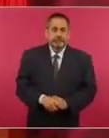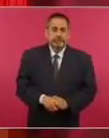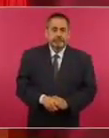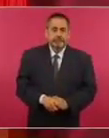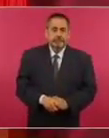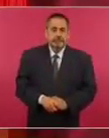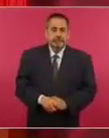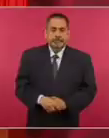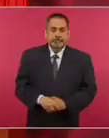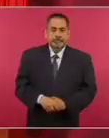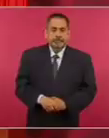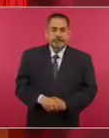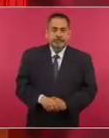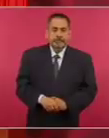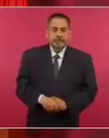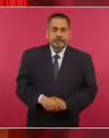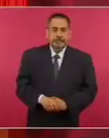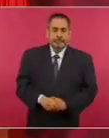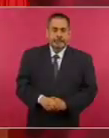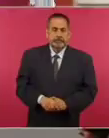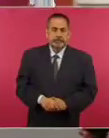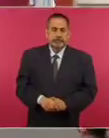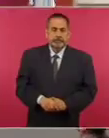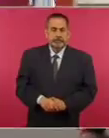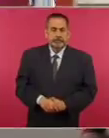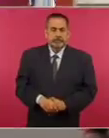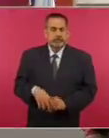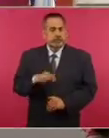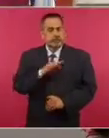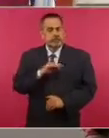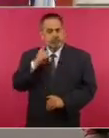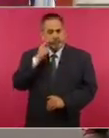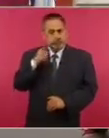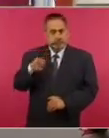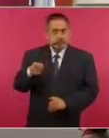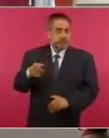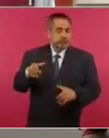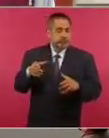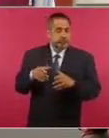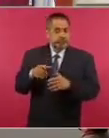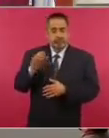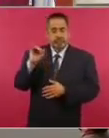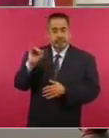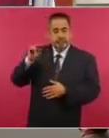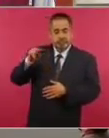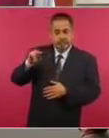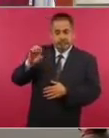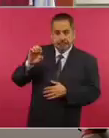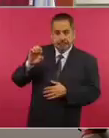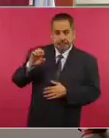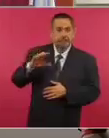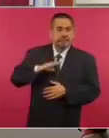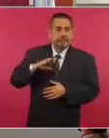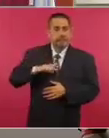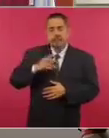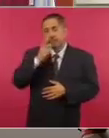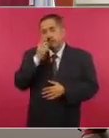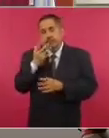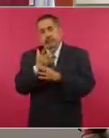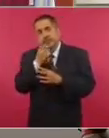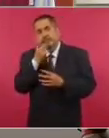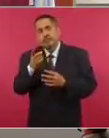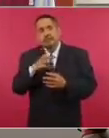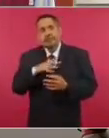Se podrá participar de acuerdo con el Instituto Nacional Electoral, hay 68 mil